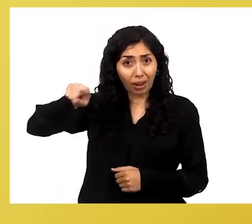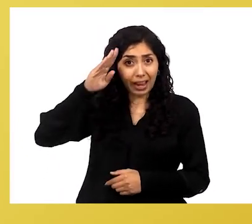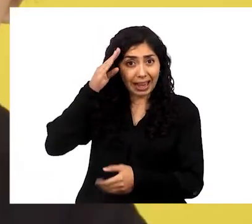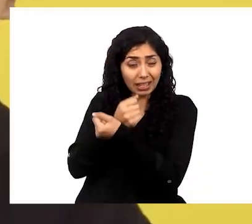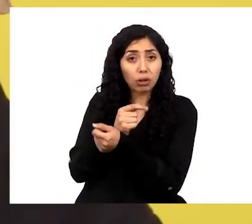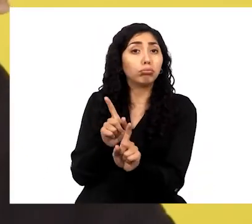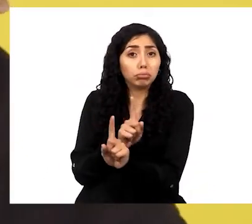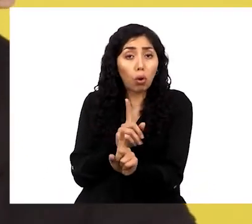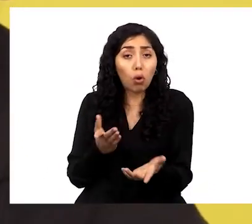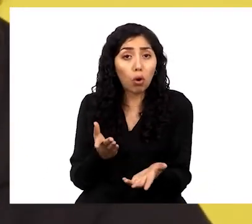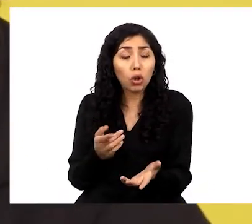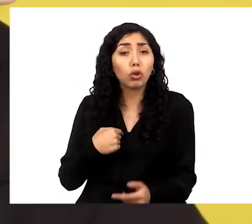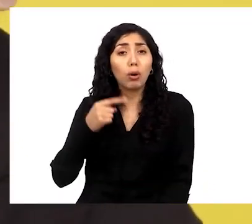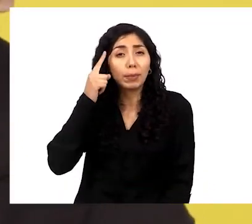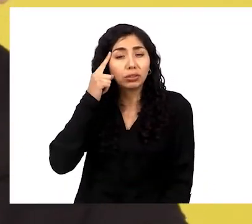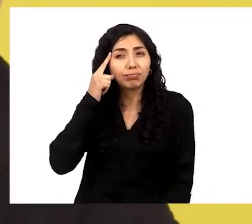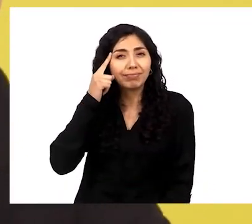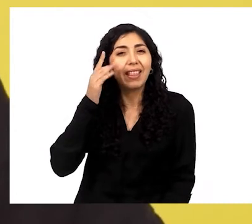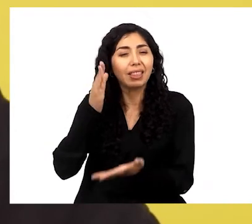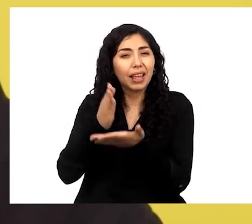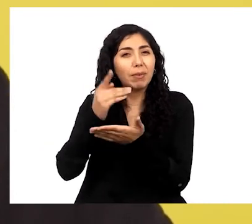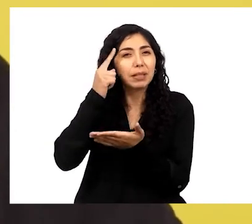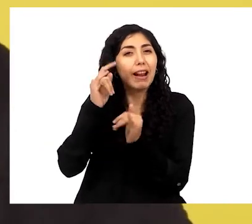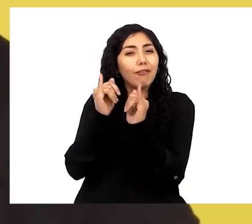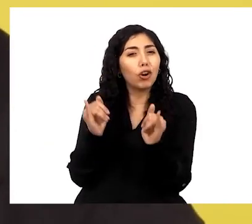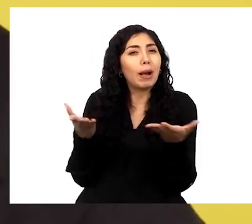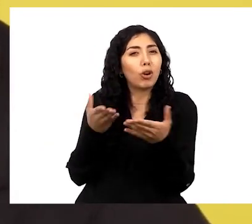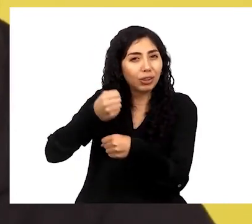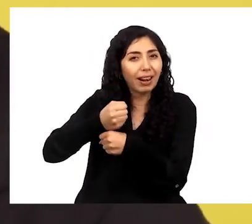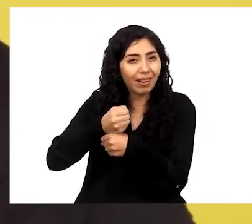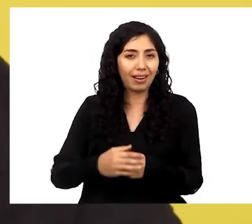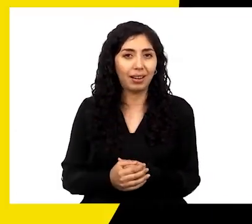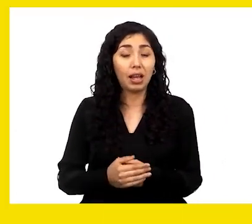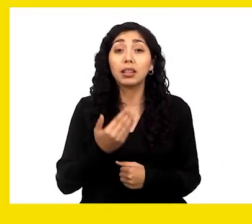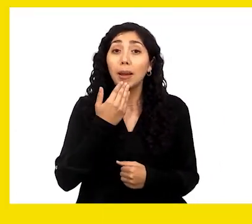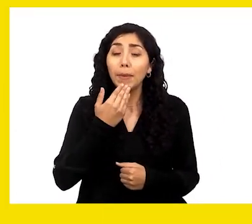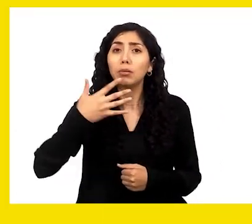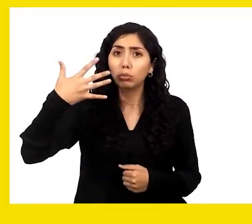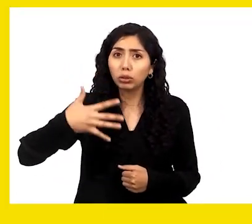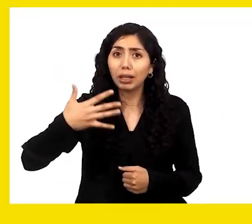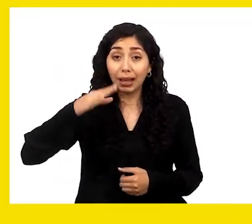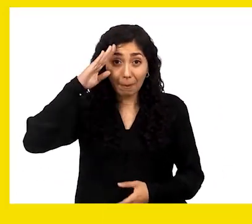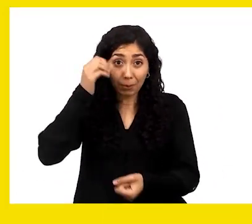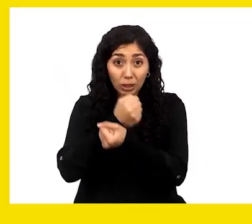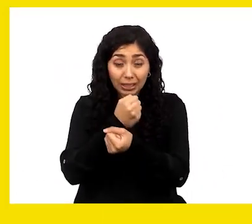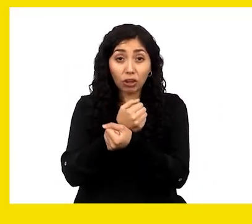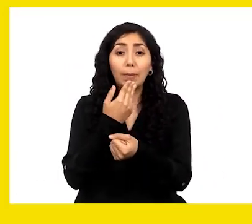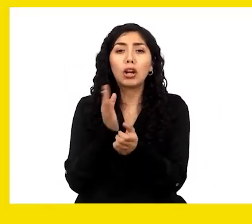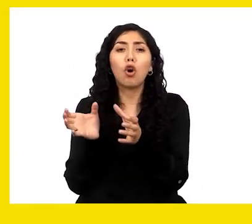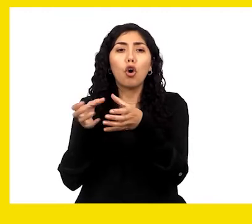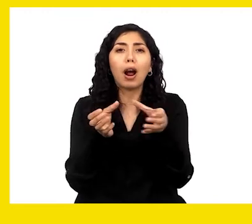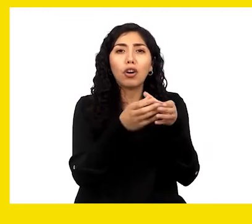% a los carabineros. Deberían algunos plantearse la forma en que están haciendo su trabajo. También resulta clave que las